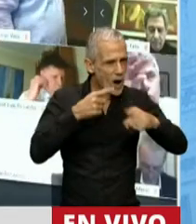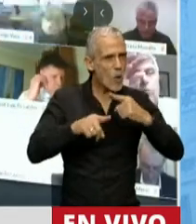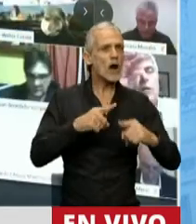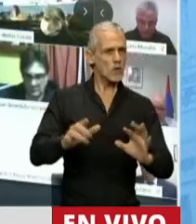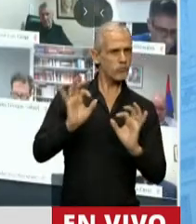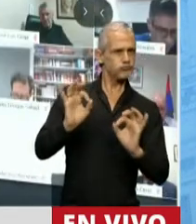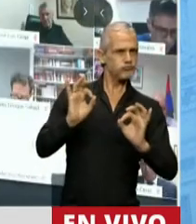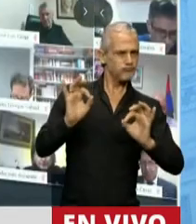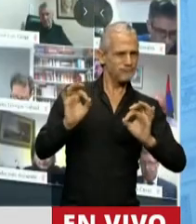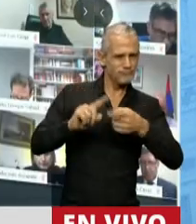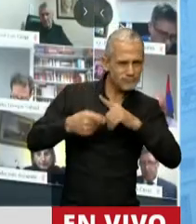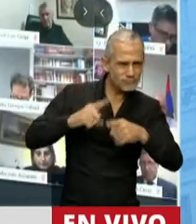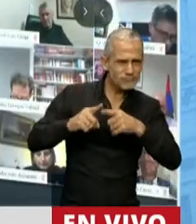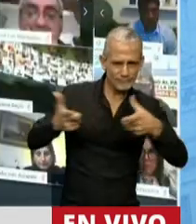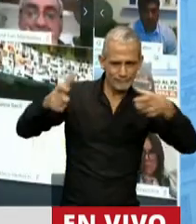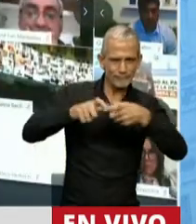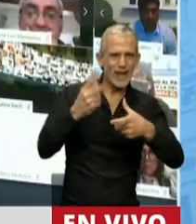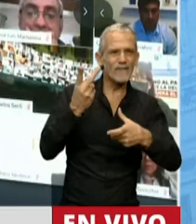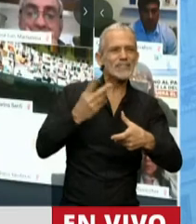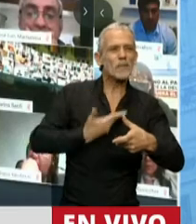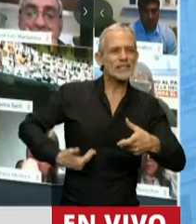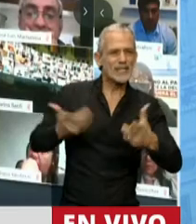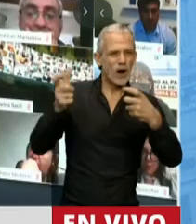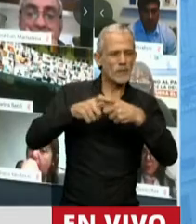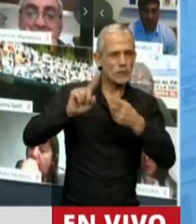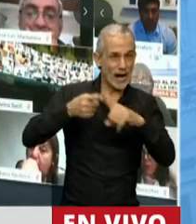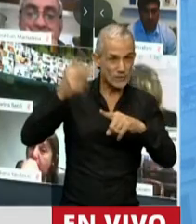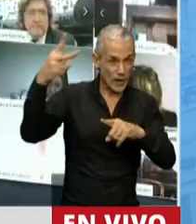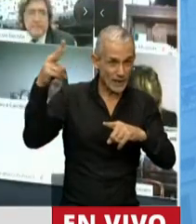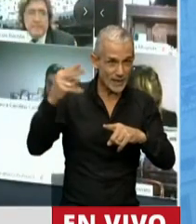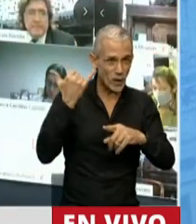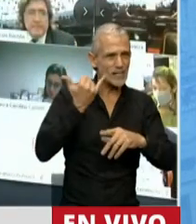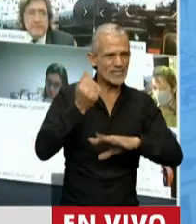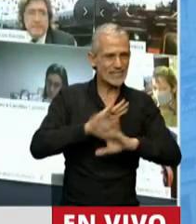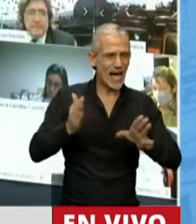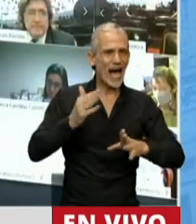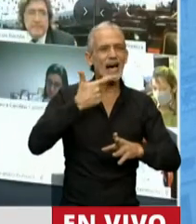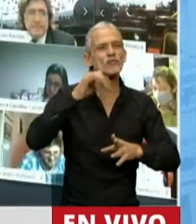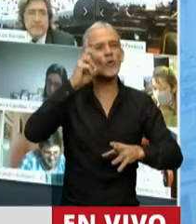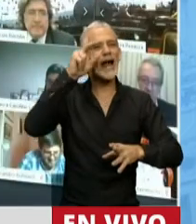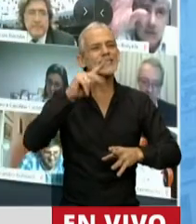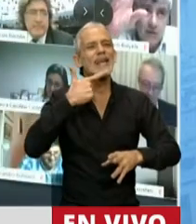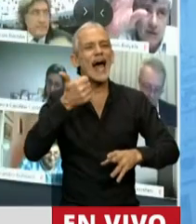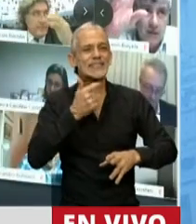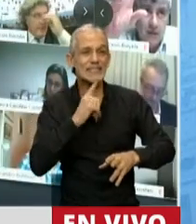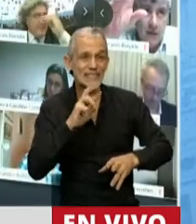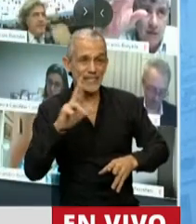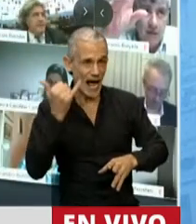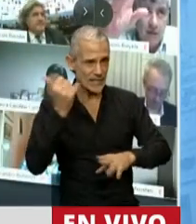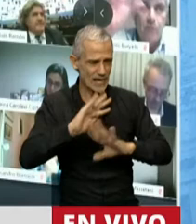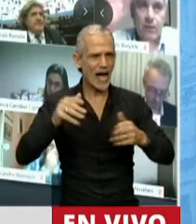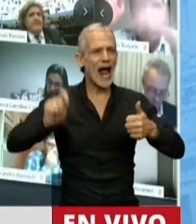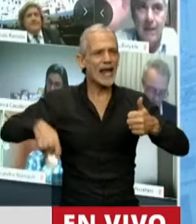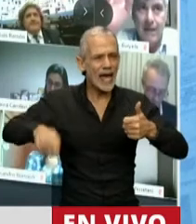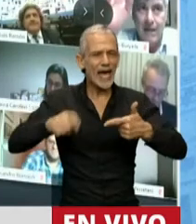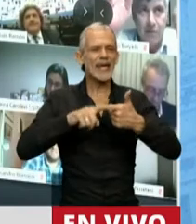pudimos tener con el vicepresidente de la Comisión de Relaciones Exteriores, Facundo Suárez Lastra, Mario